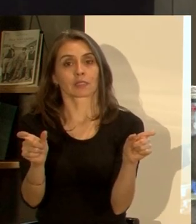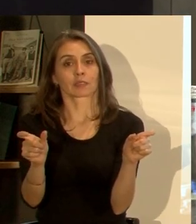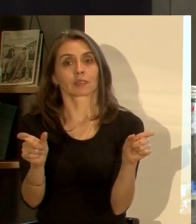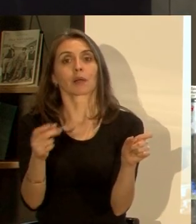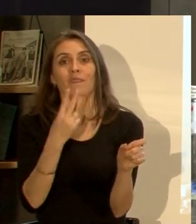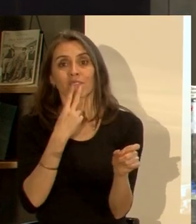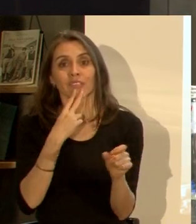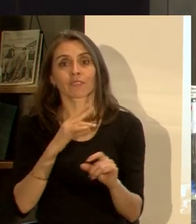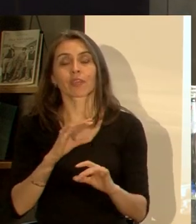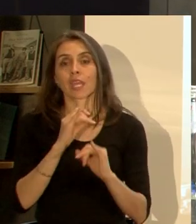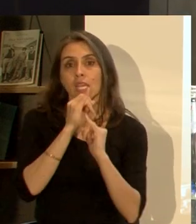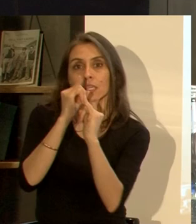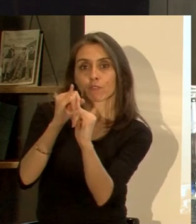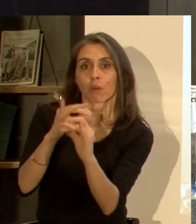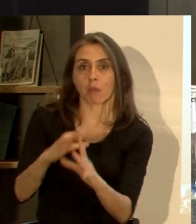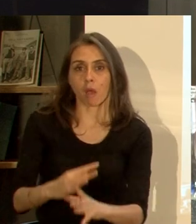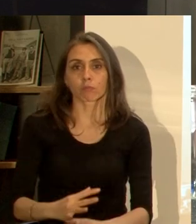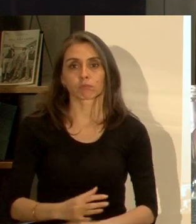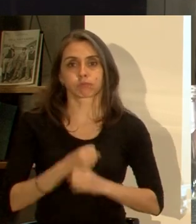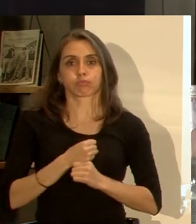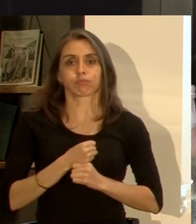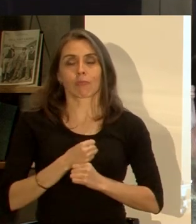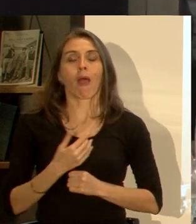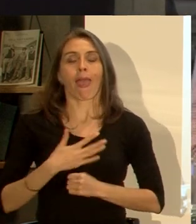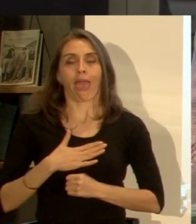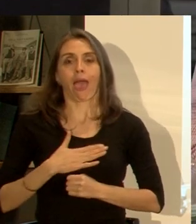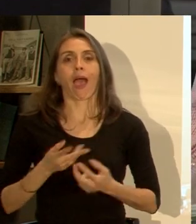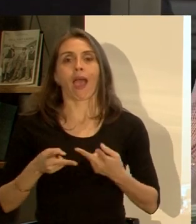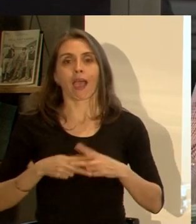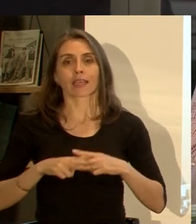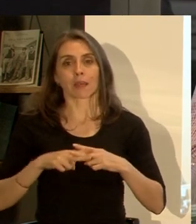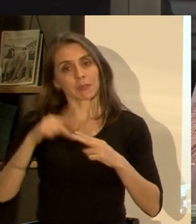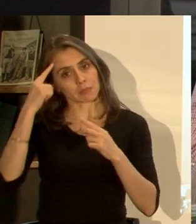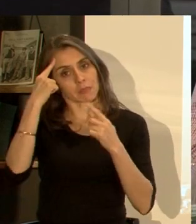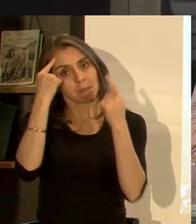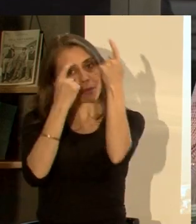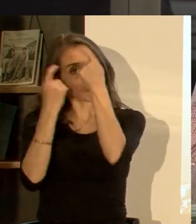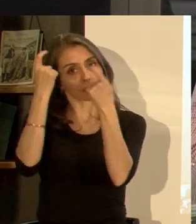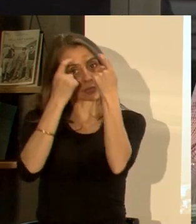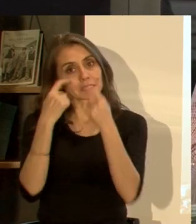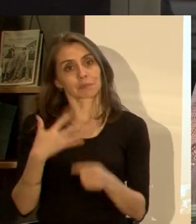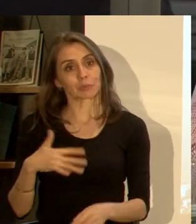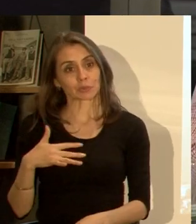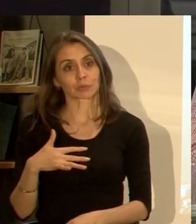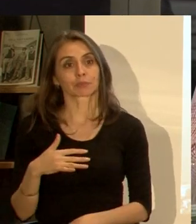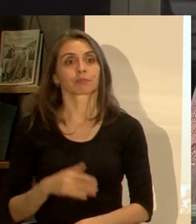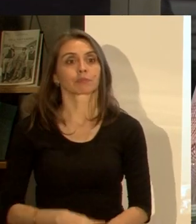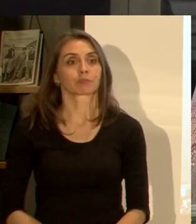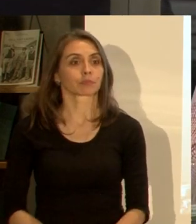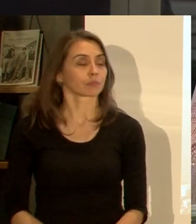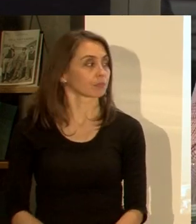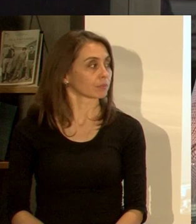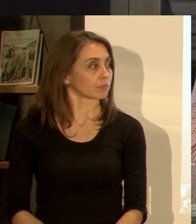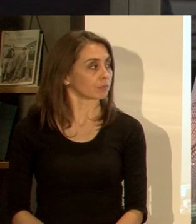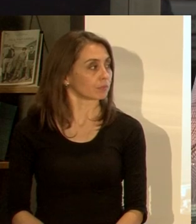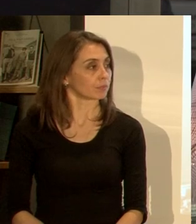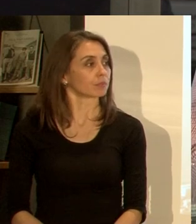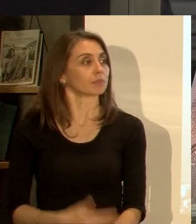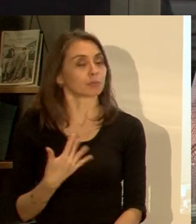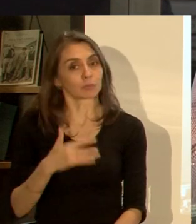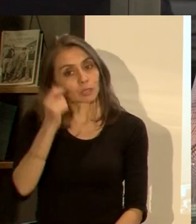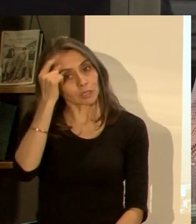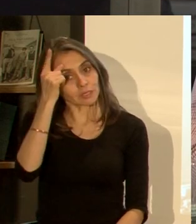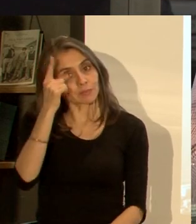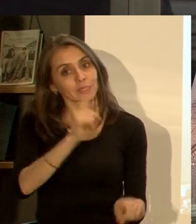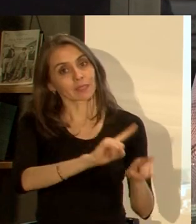habitante para que tenga mayores herramientas de discernimiento digamos es clave pero es también clave entender